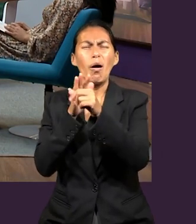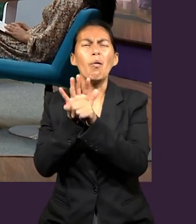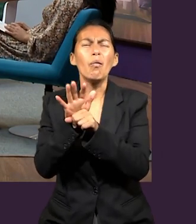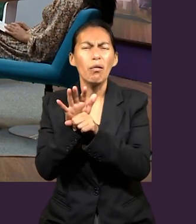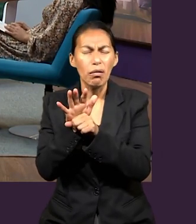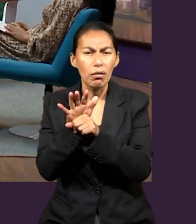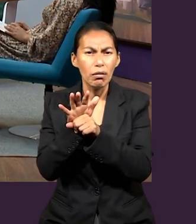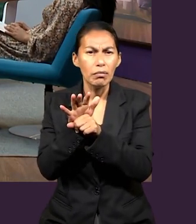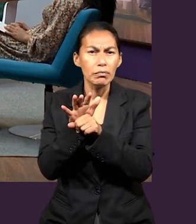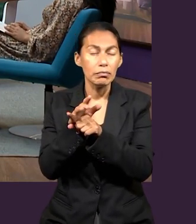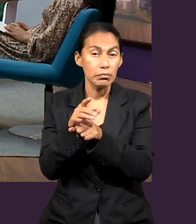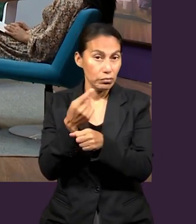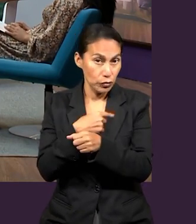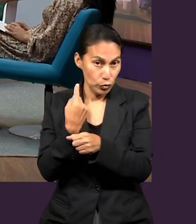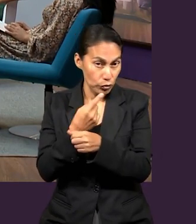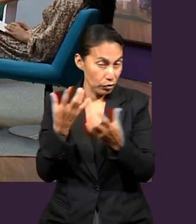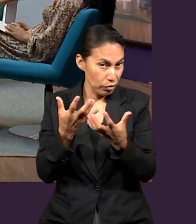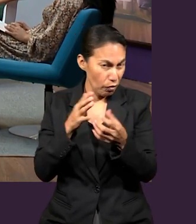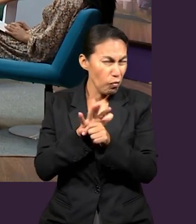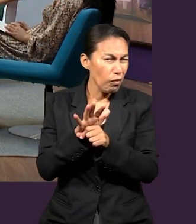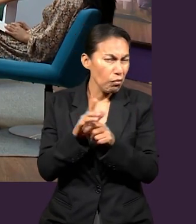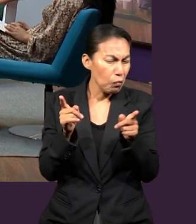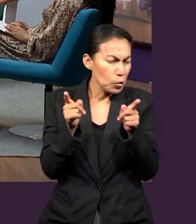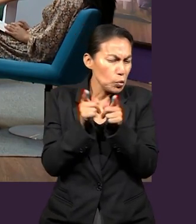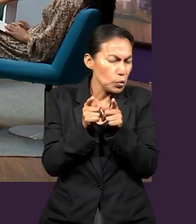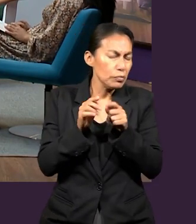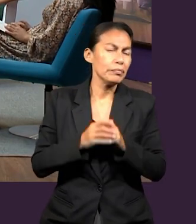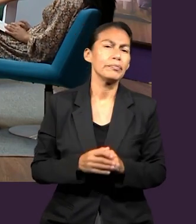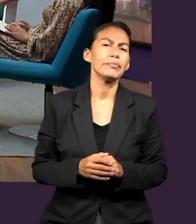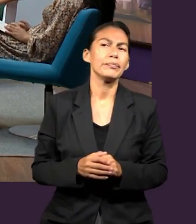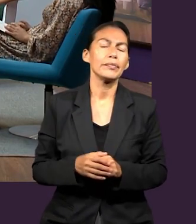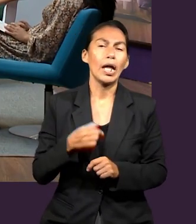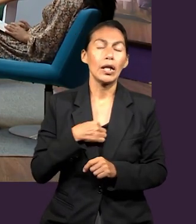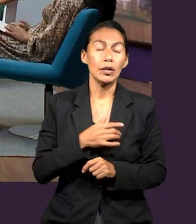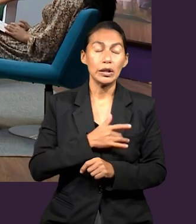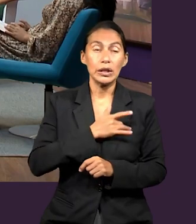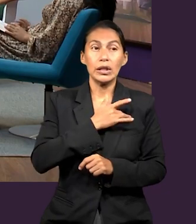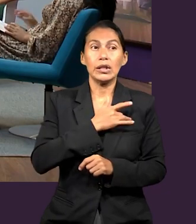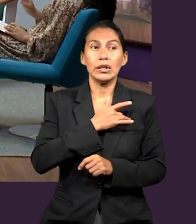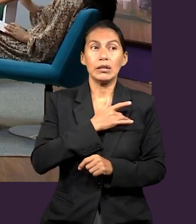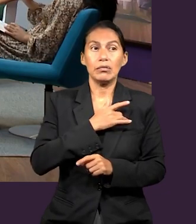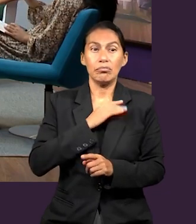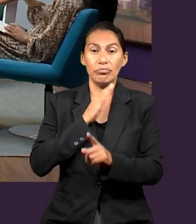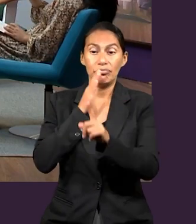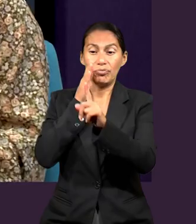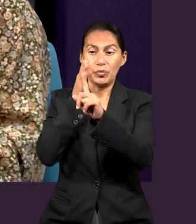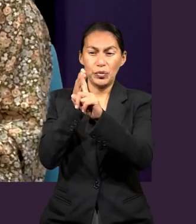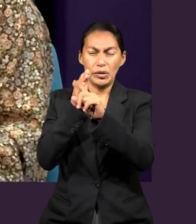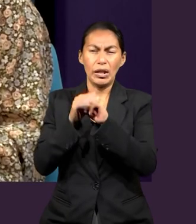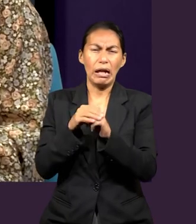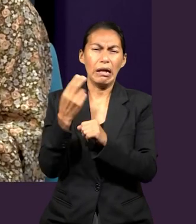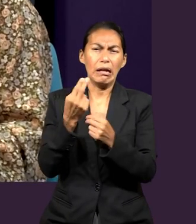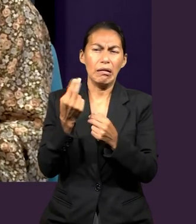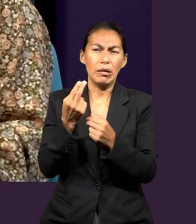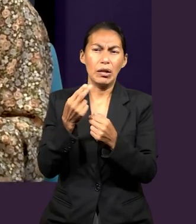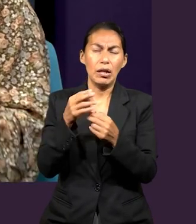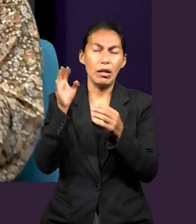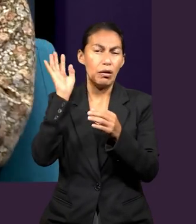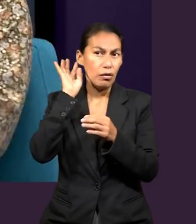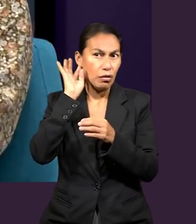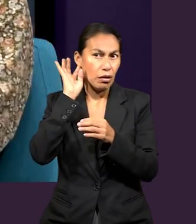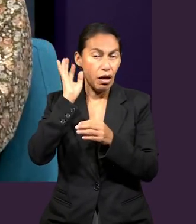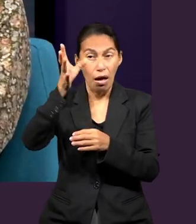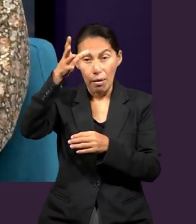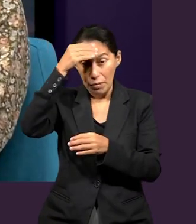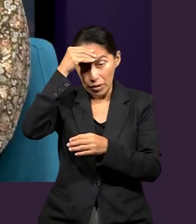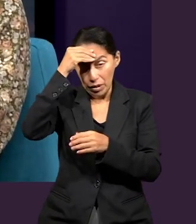enfrentar? ¿Ya? ¿O qué cosa podríamos hacer? De manera bien breve. Yo siento así, de manera breve y puntual, aprender